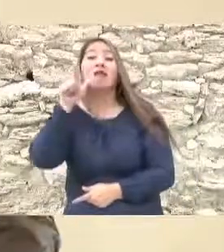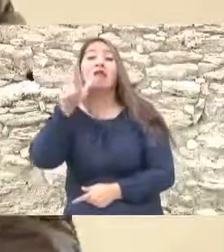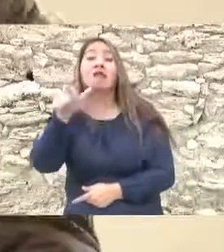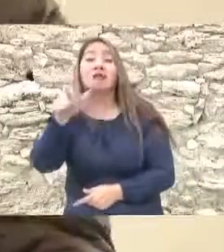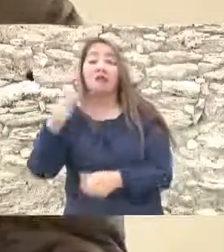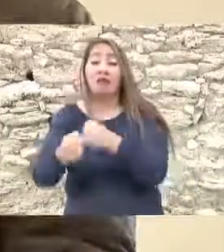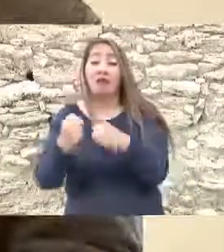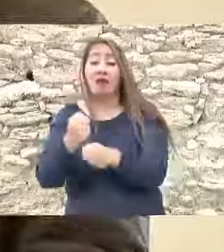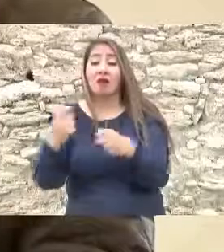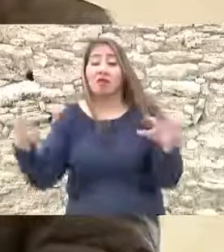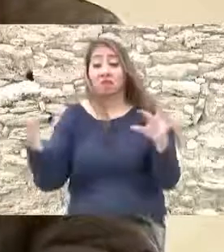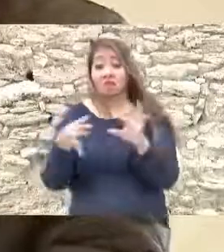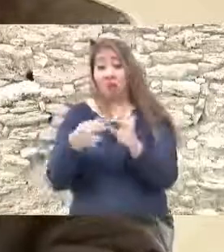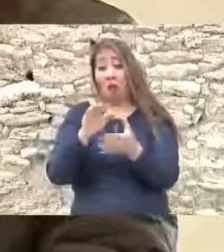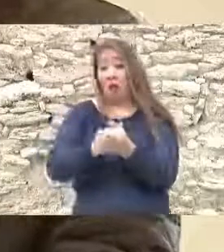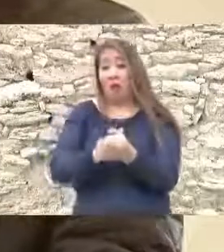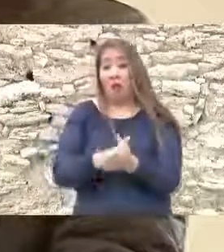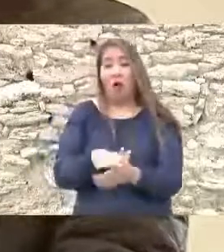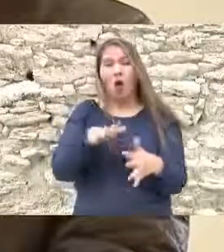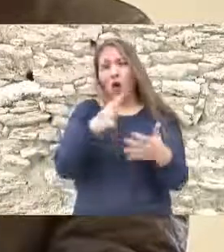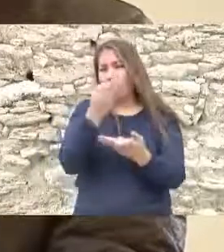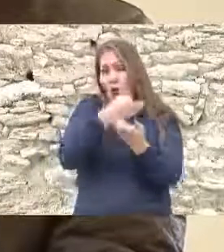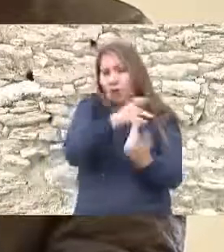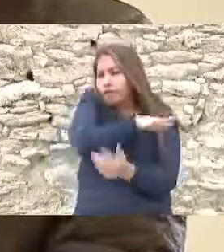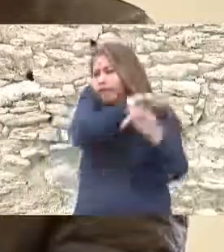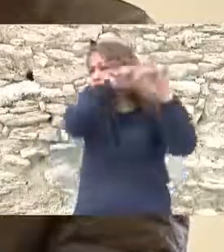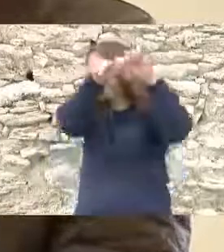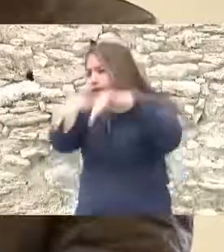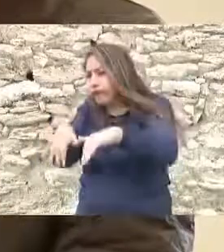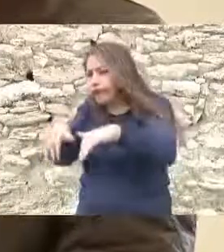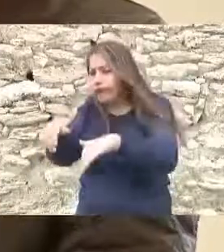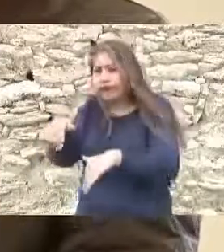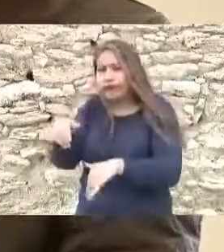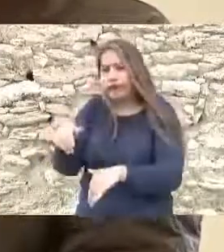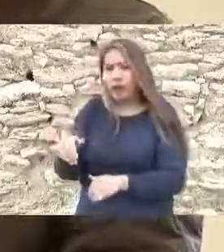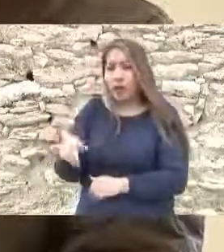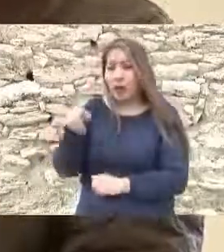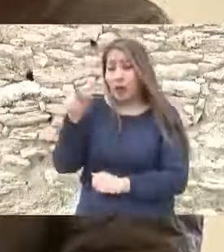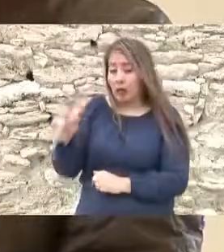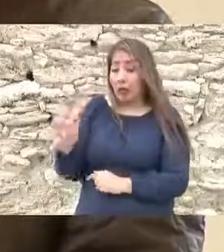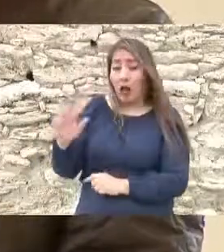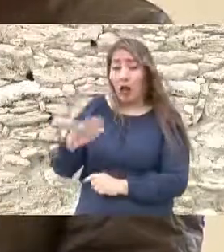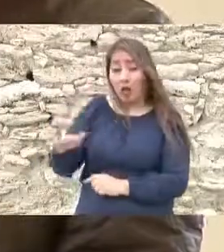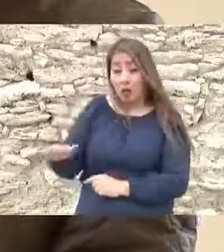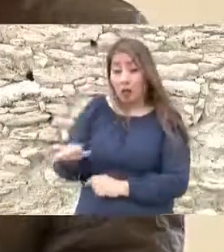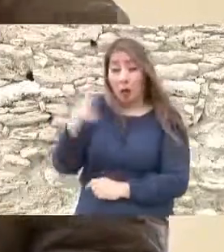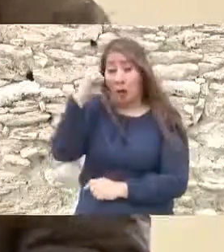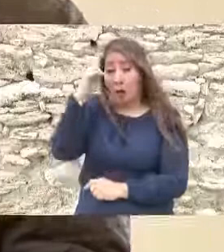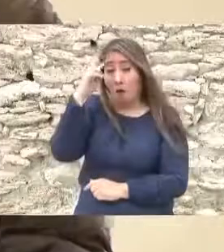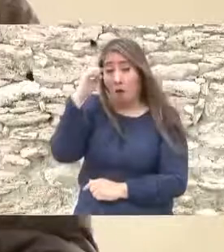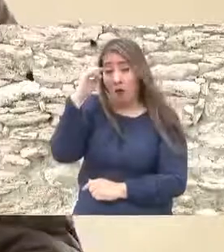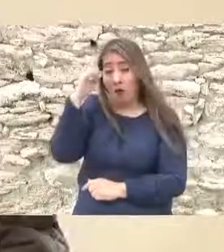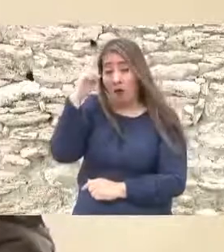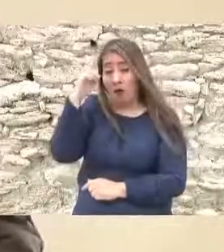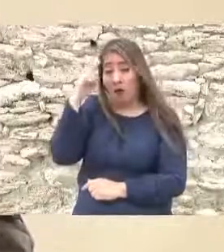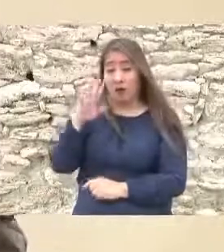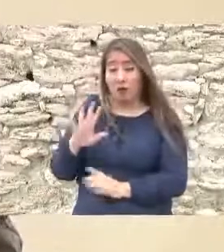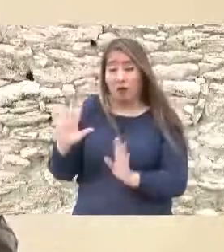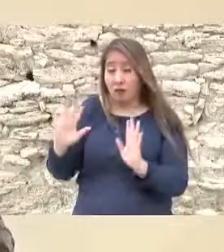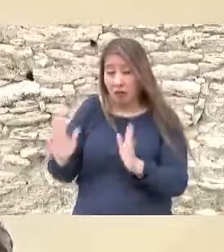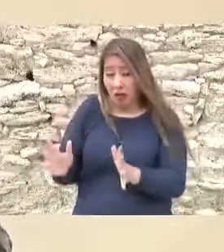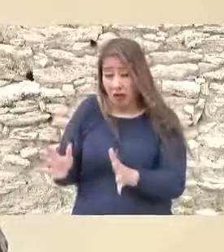todos regresan y los va cooptando Porfirio con cargos